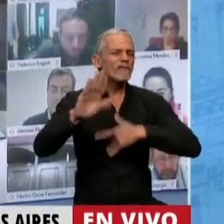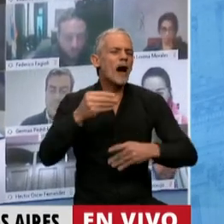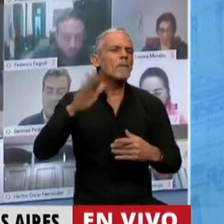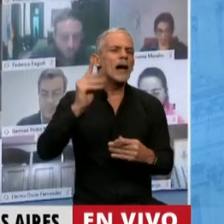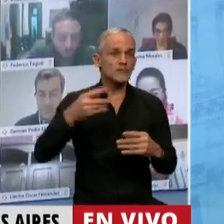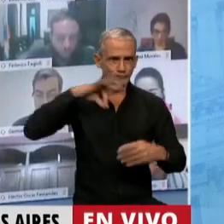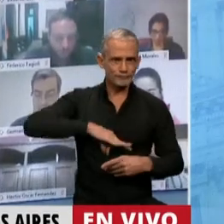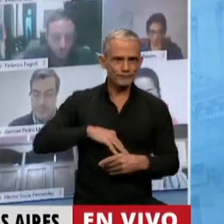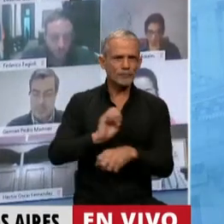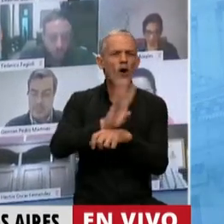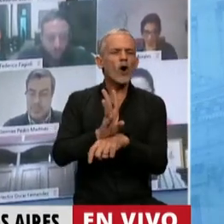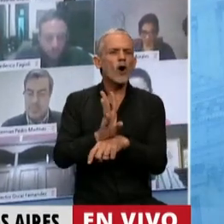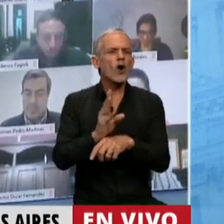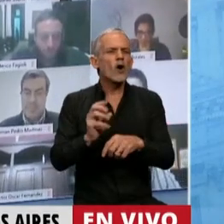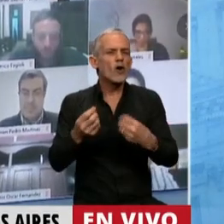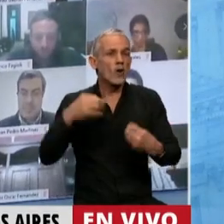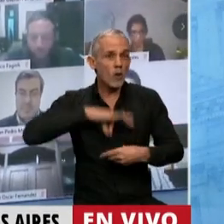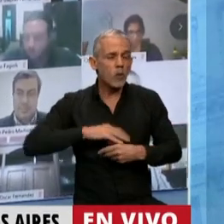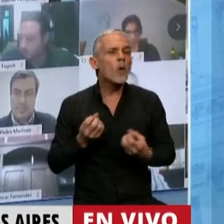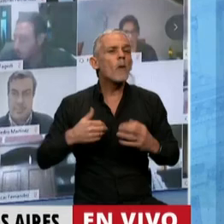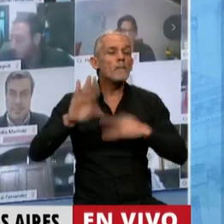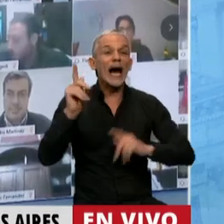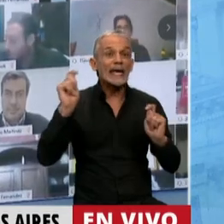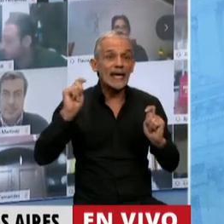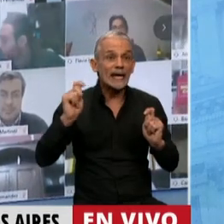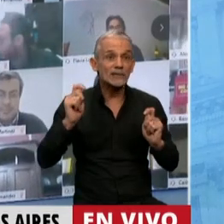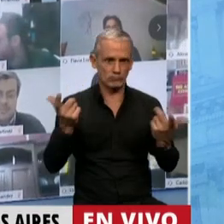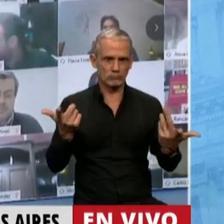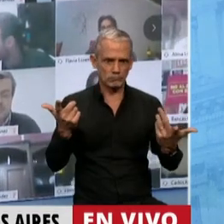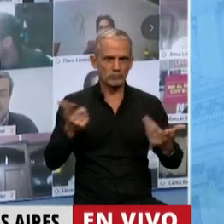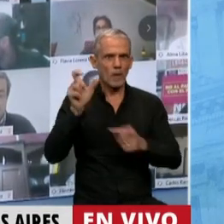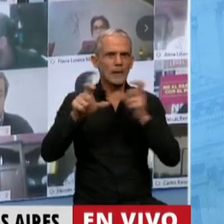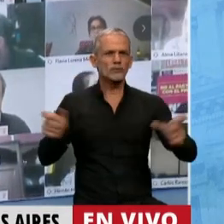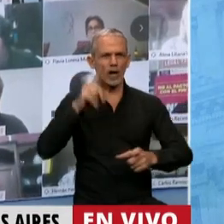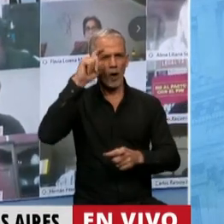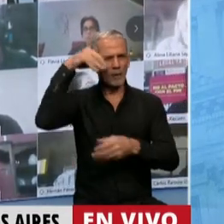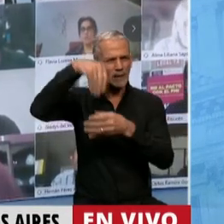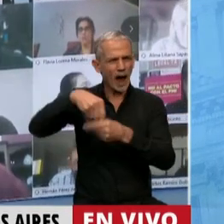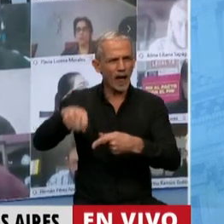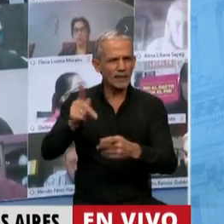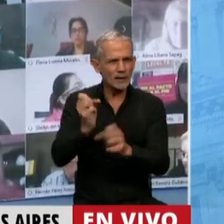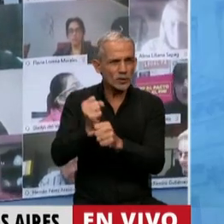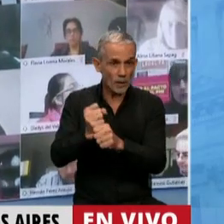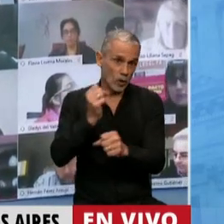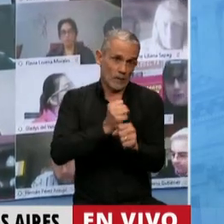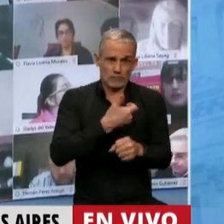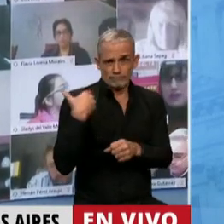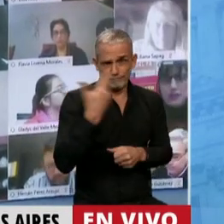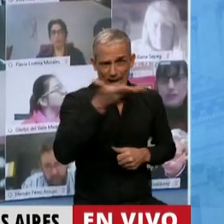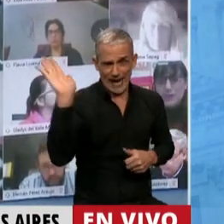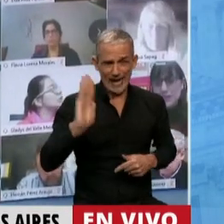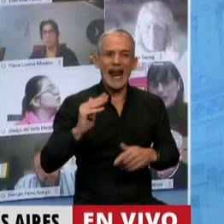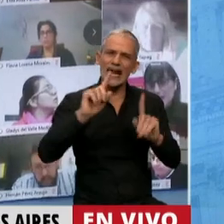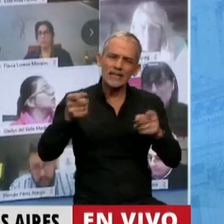contagiar y los que están poniendo en riesgo su vida son los trabajadores de la salud y los trabajadores en general, incluso en aquellas